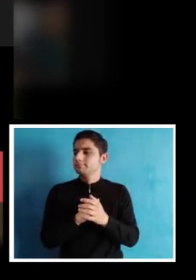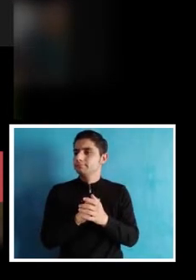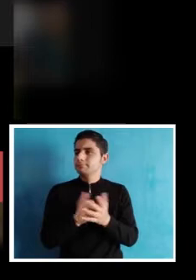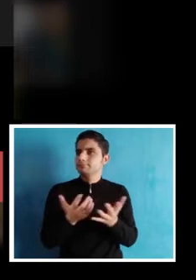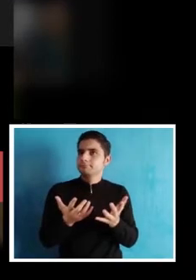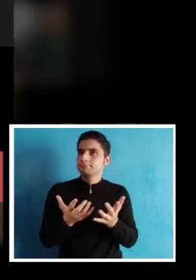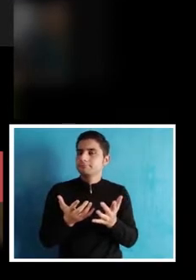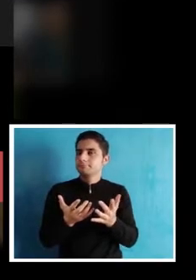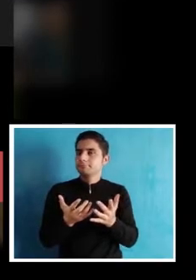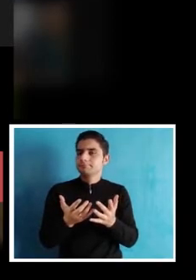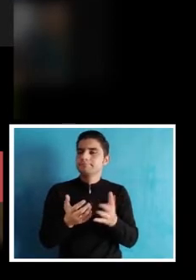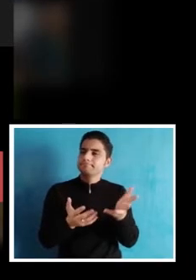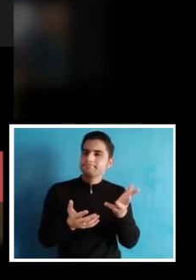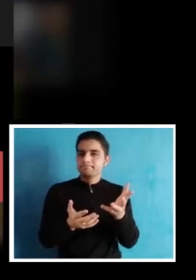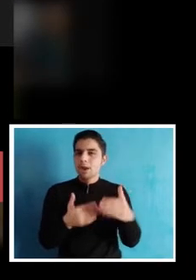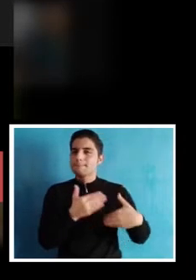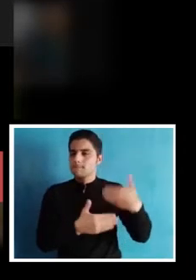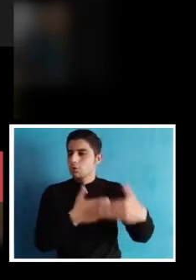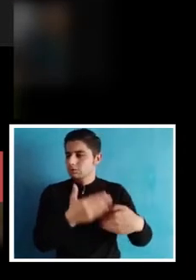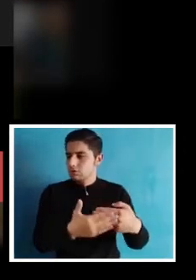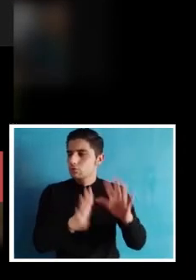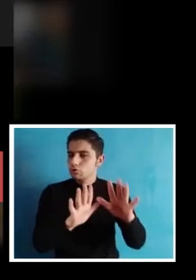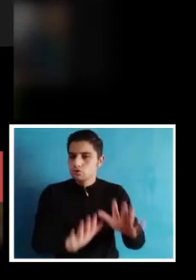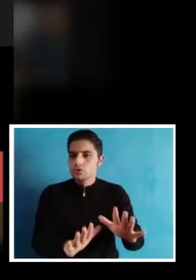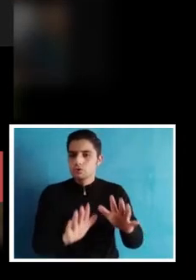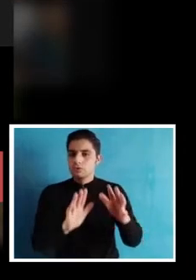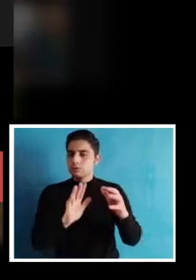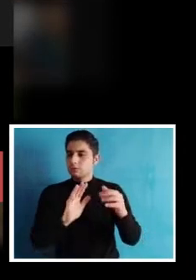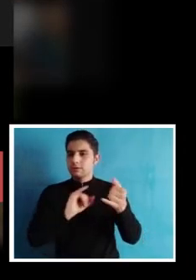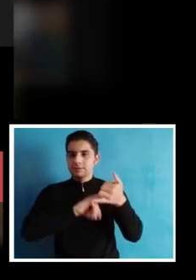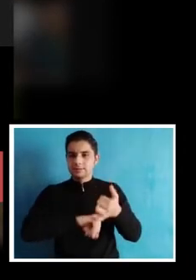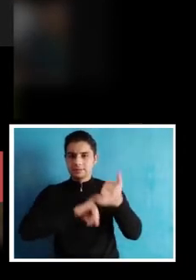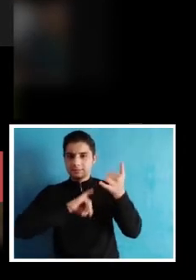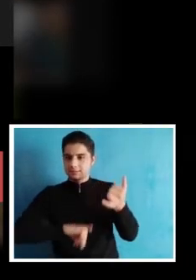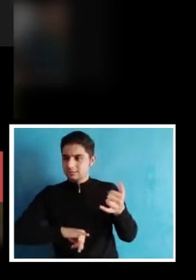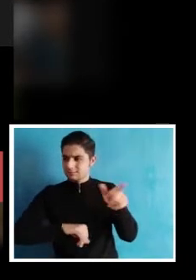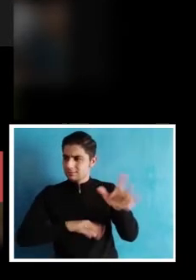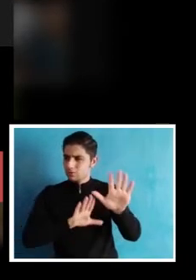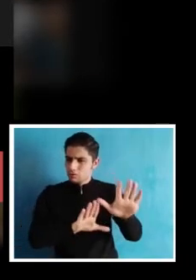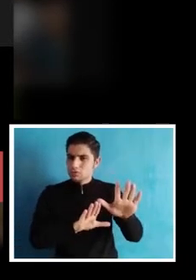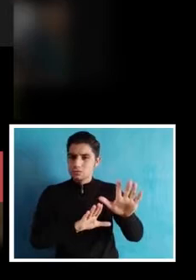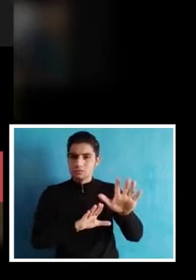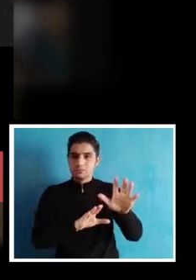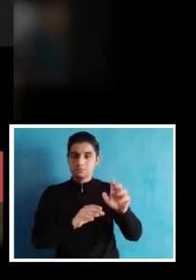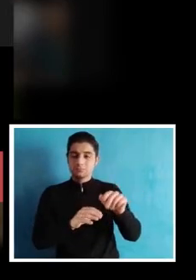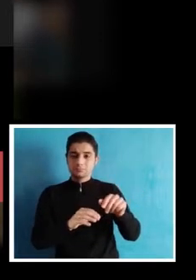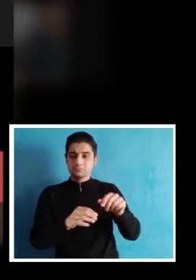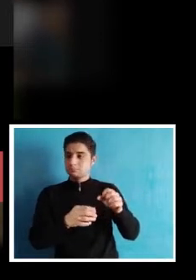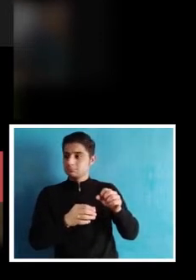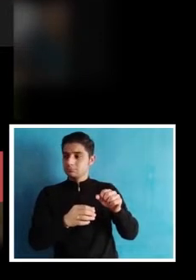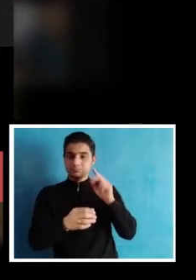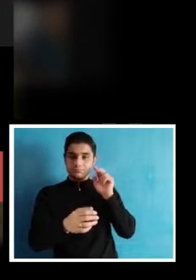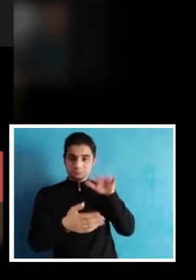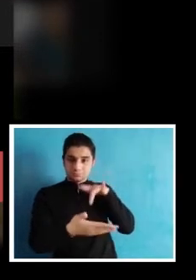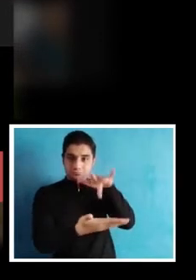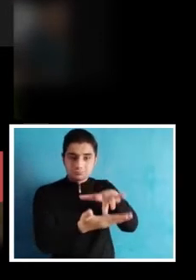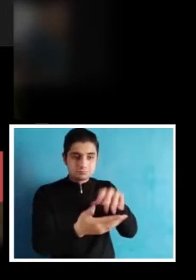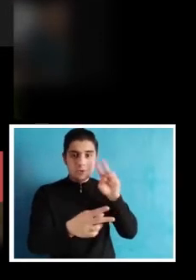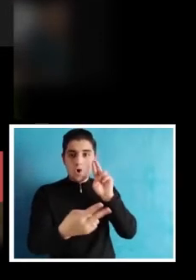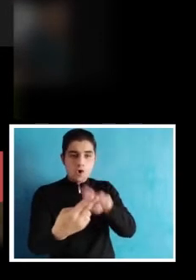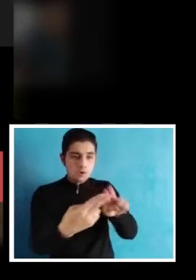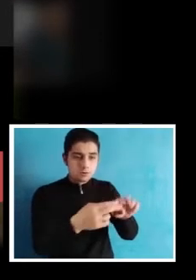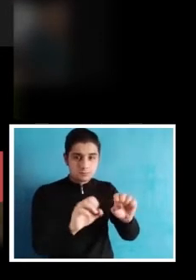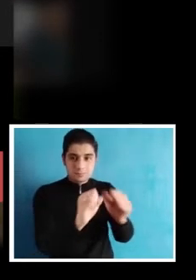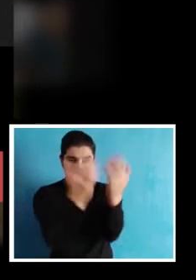proceso de independencia con la expedición botánica. Entonces, junto a